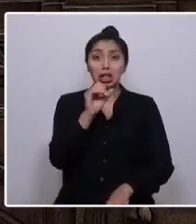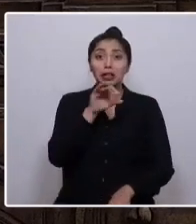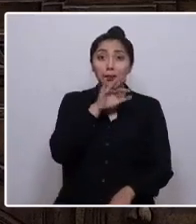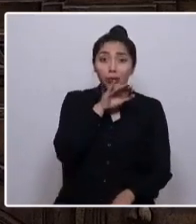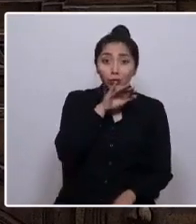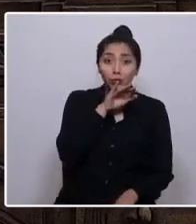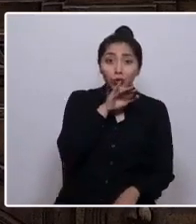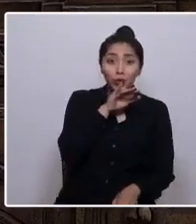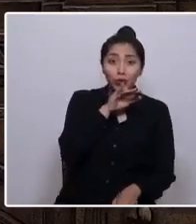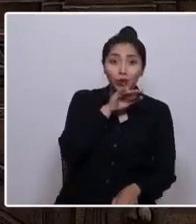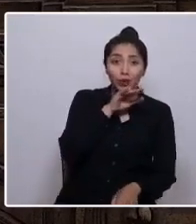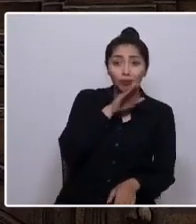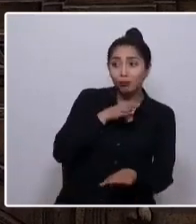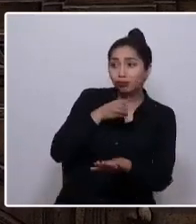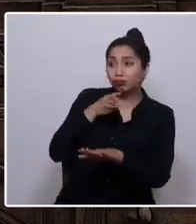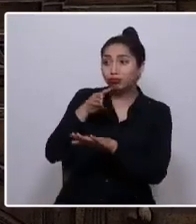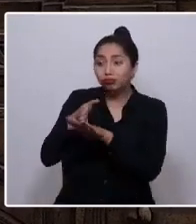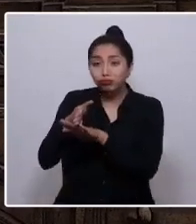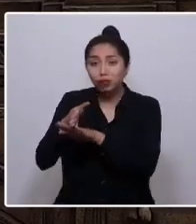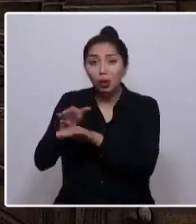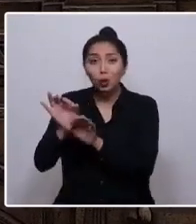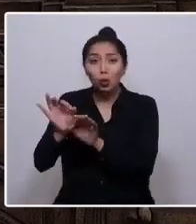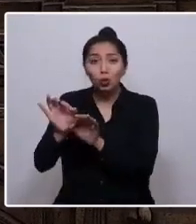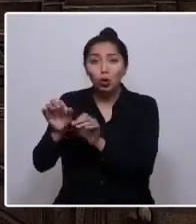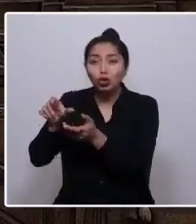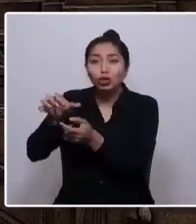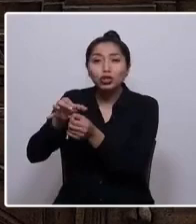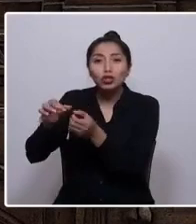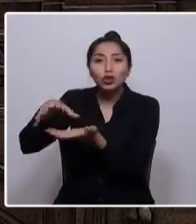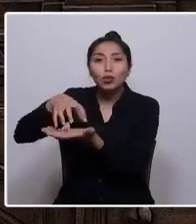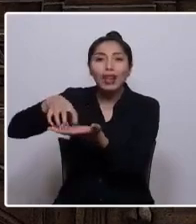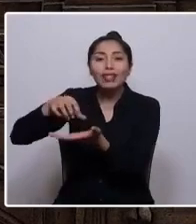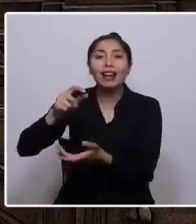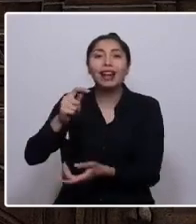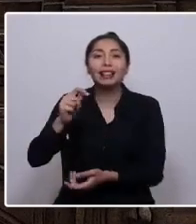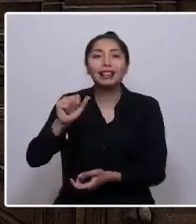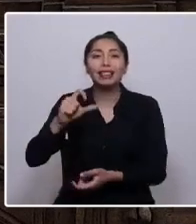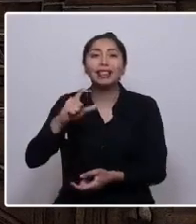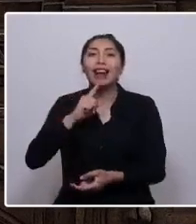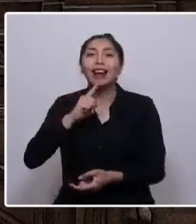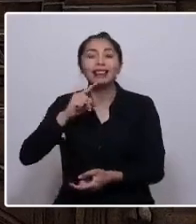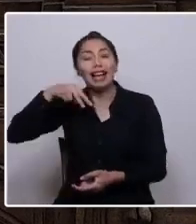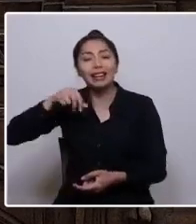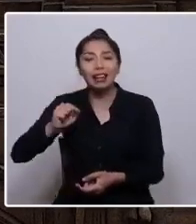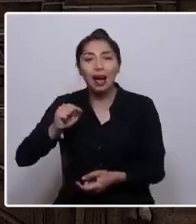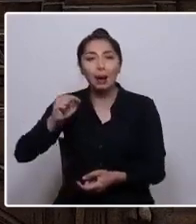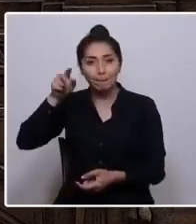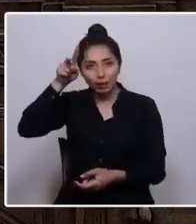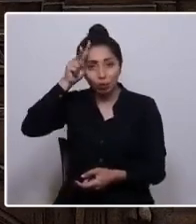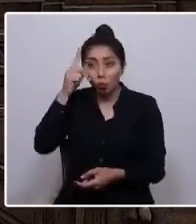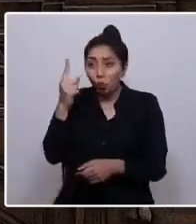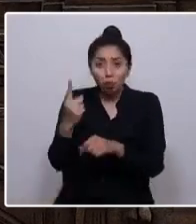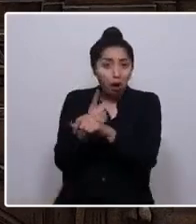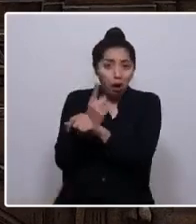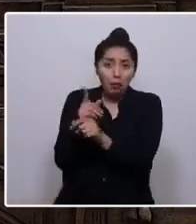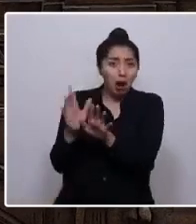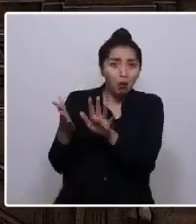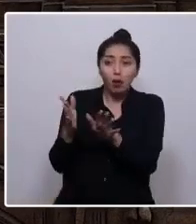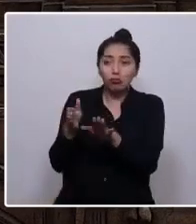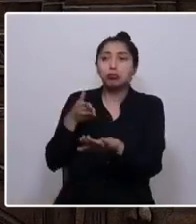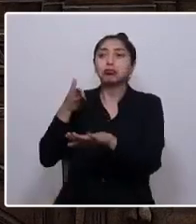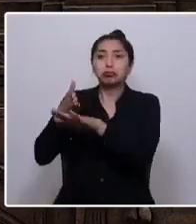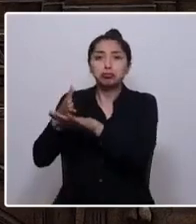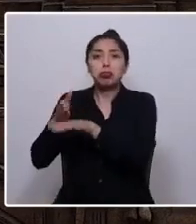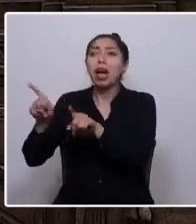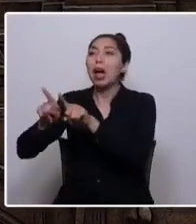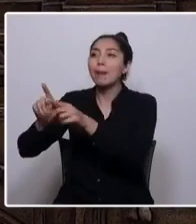ciudad de Tacna, Perú. Y en unas horas te encuentras con nuestros hermanos bolivianos. Vengo de un lugar